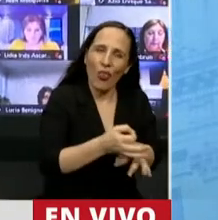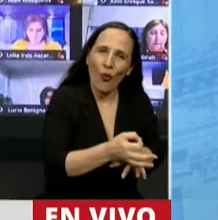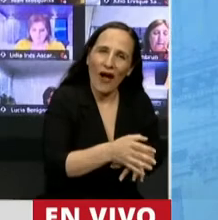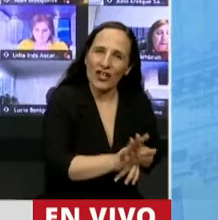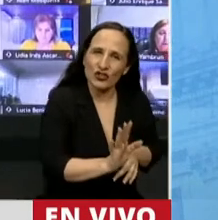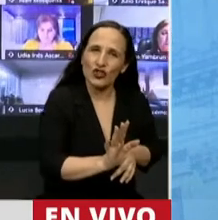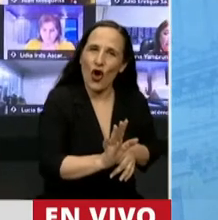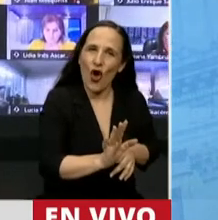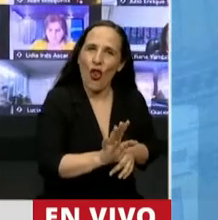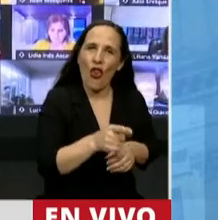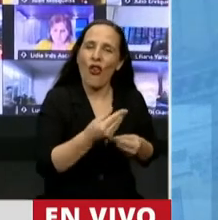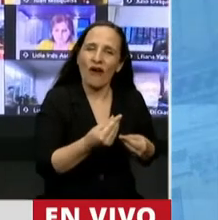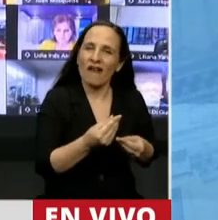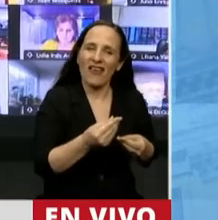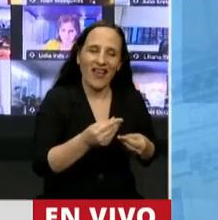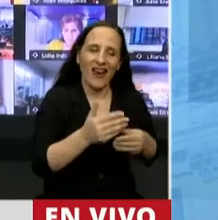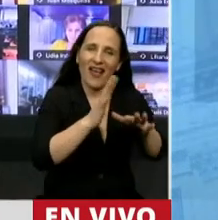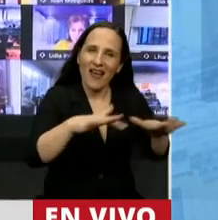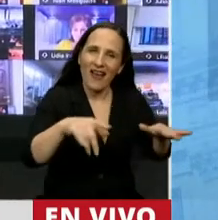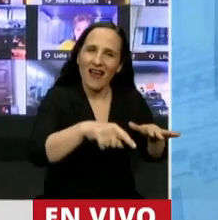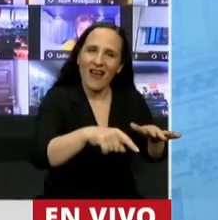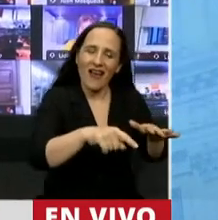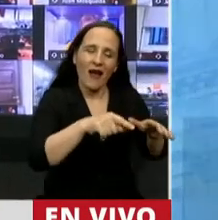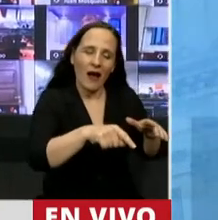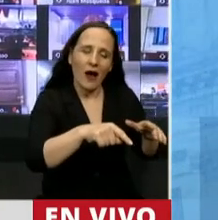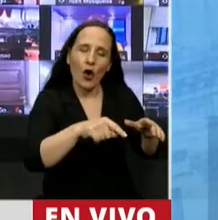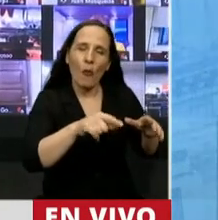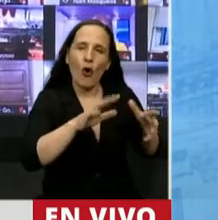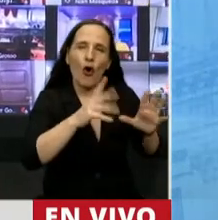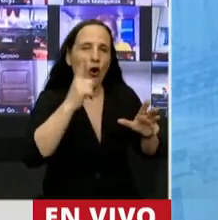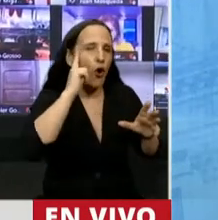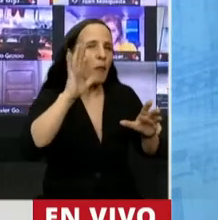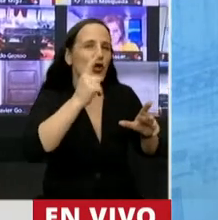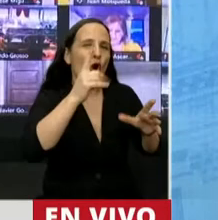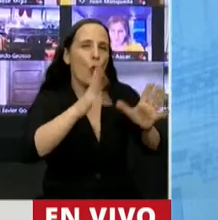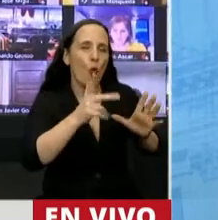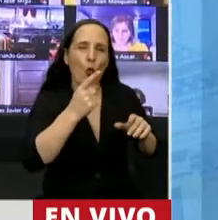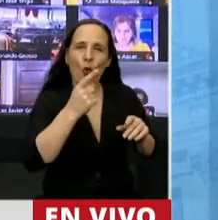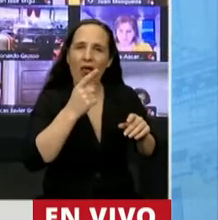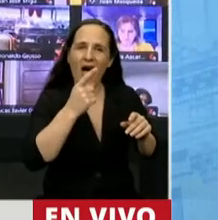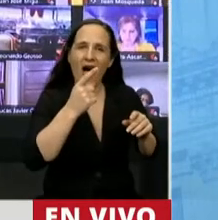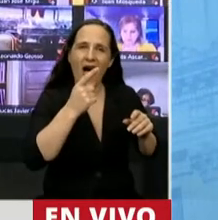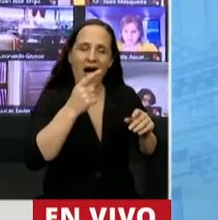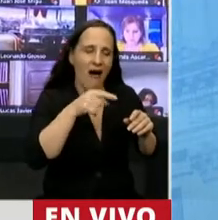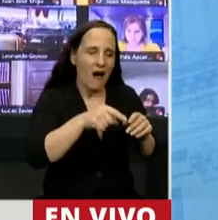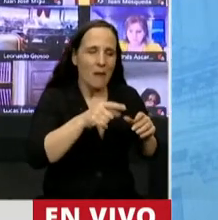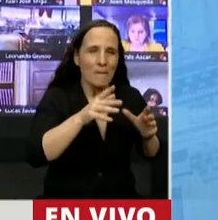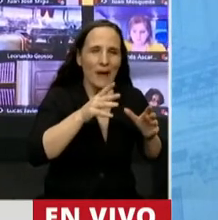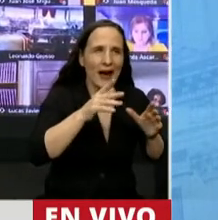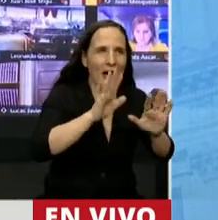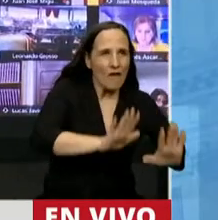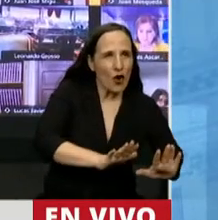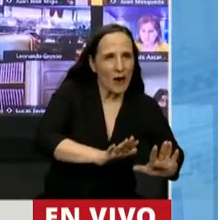forma sesgada de mirarnos, de mirar, de formar o de deformar en